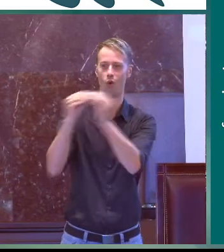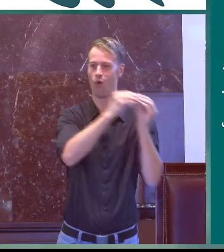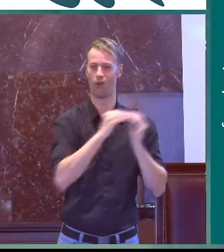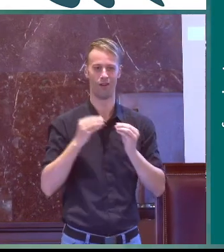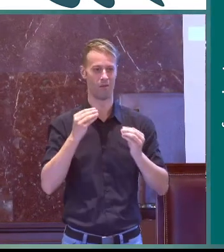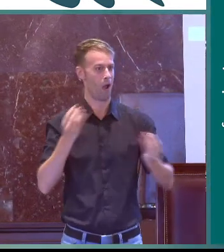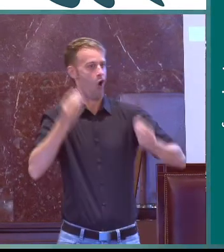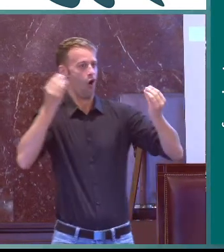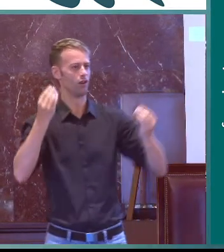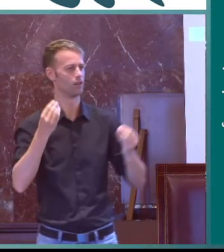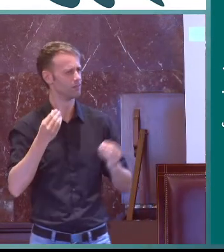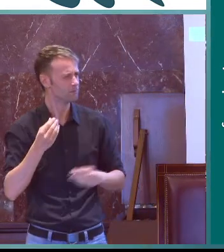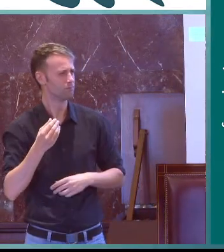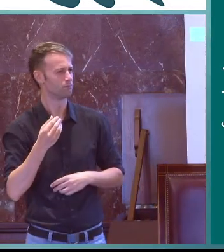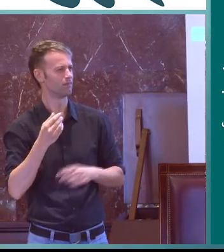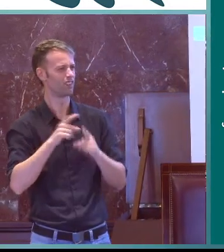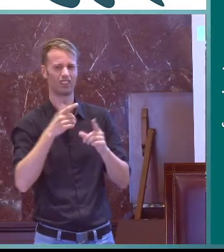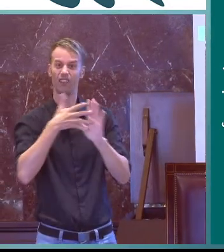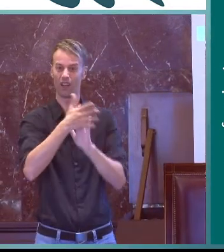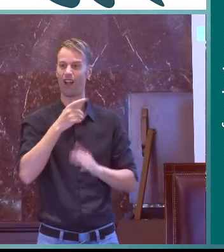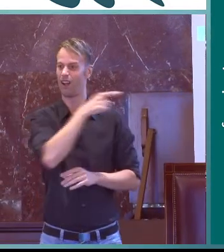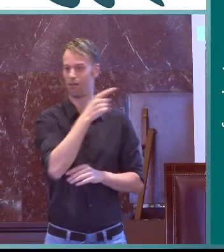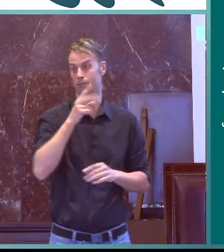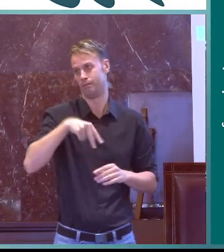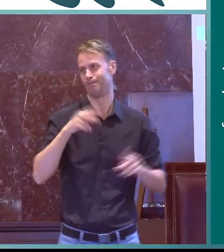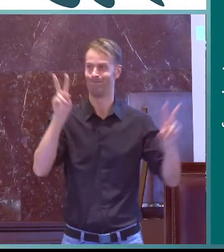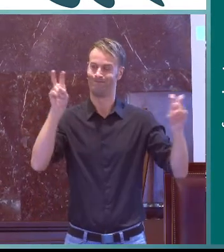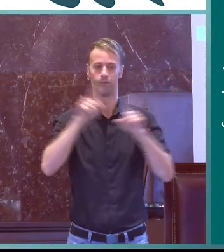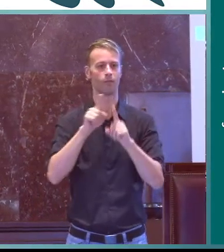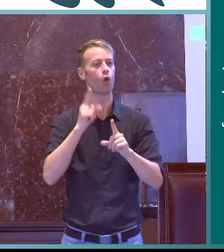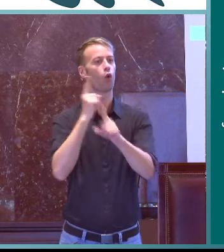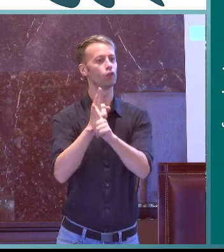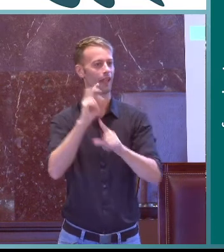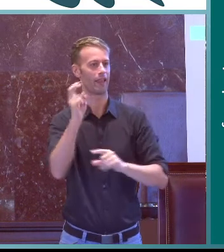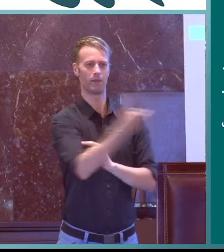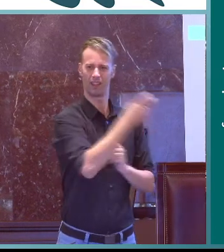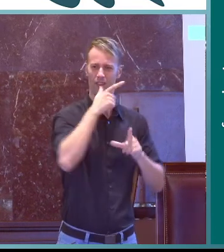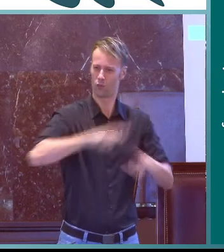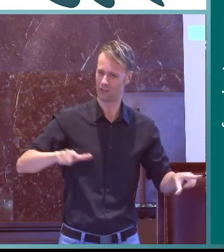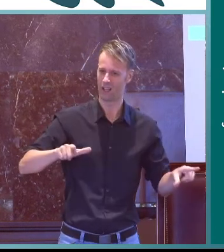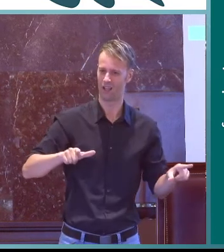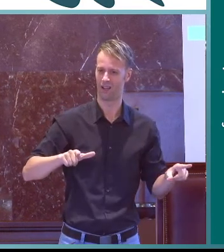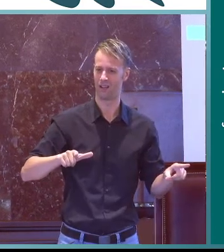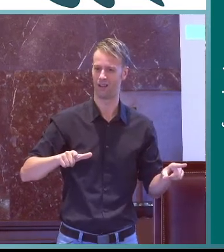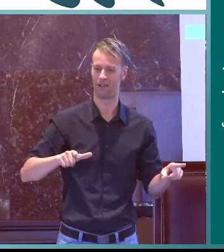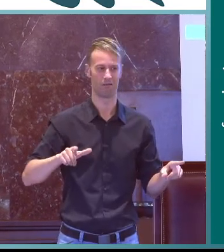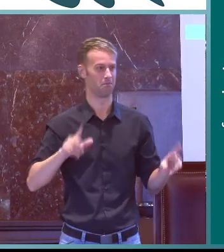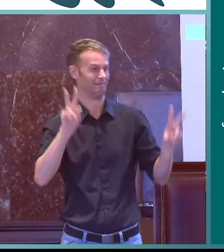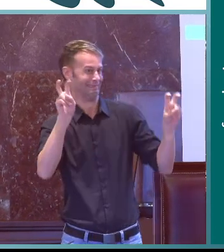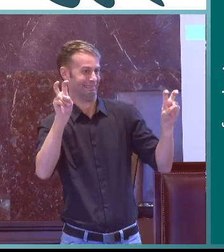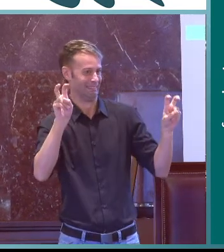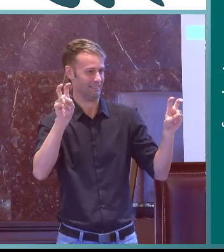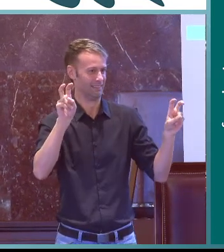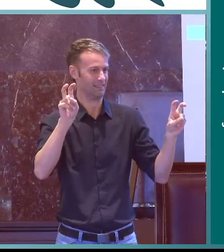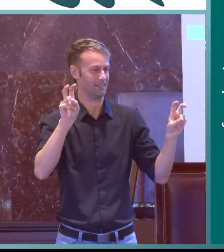comunicarnos todos juntos quiero decir esa será la base de lo que está pensando para decir oh qué pena o sea que está contra la diversidad lingüística